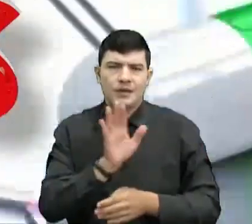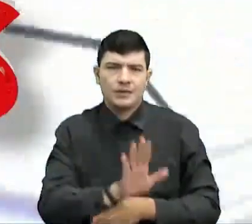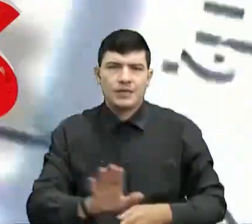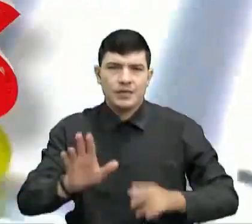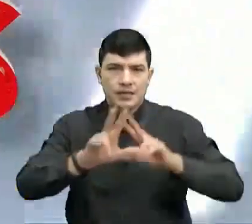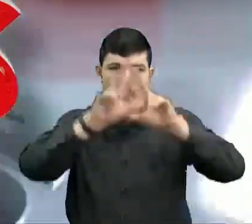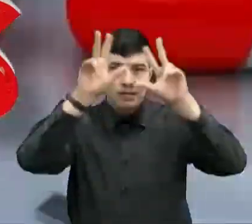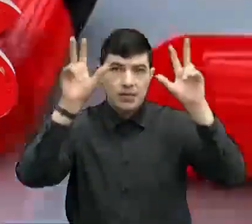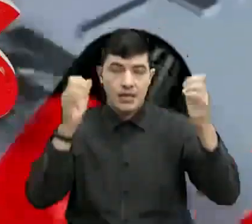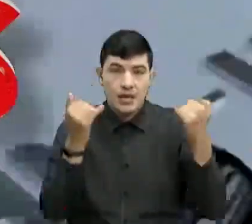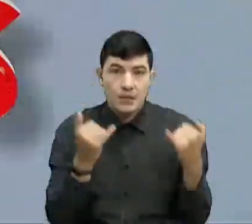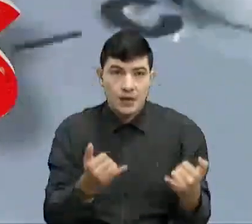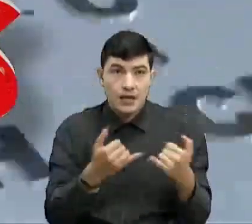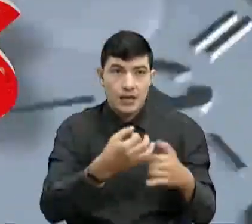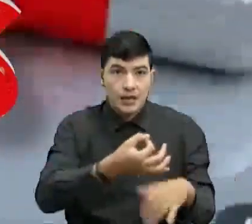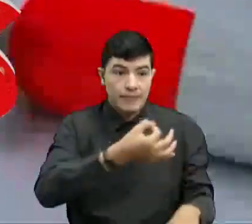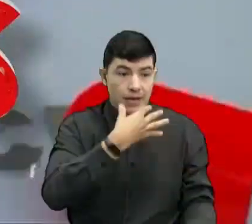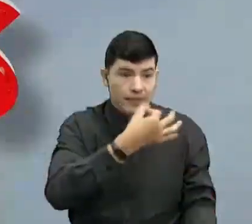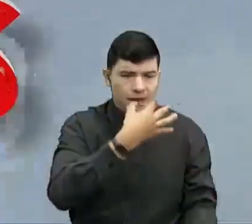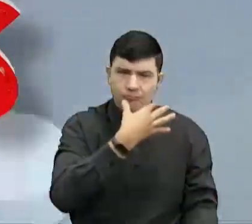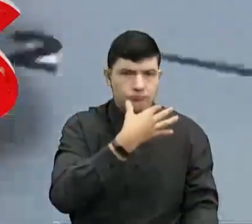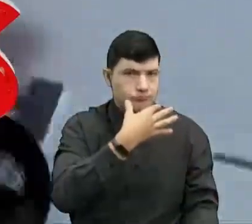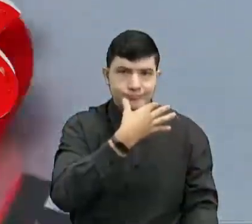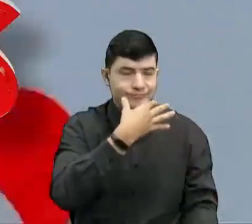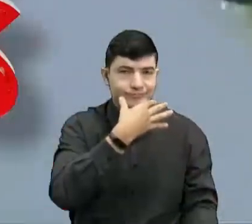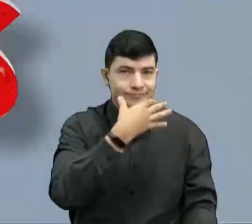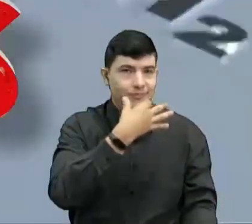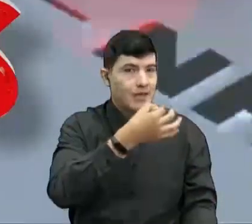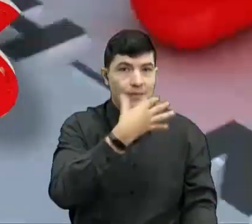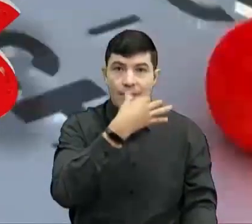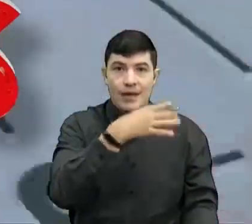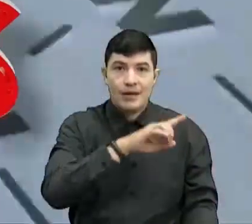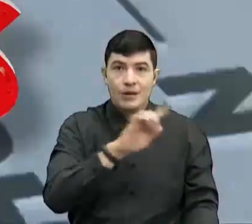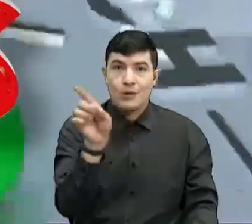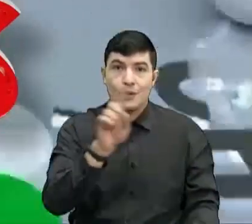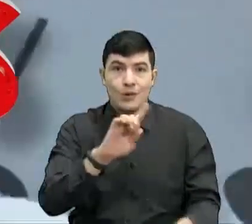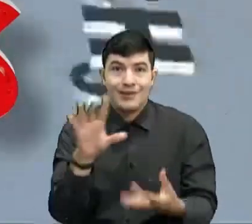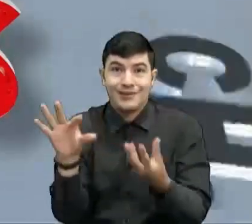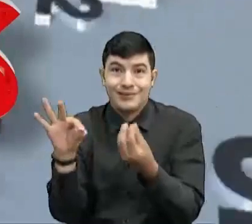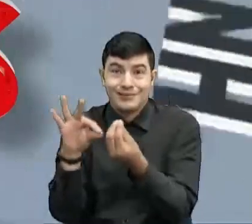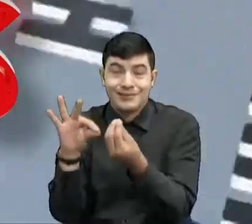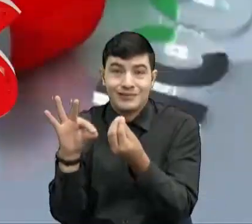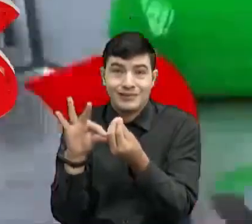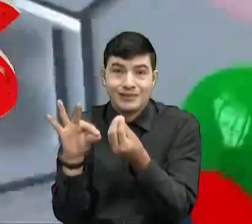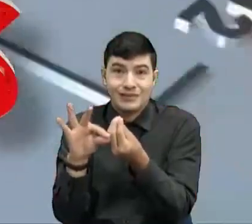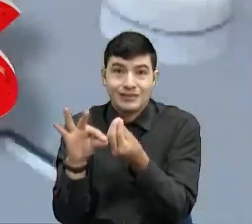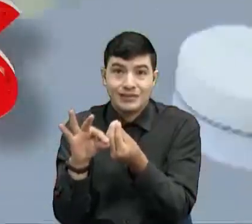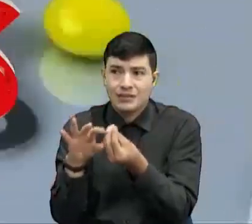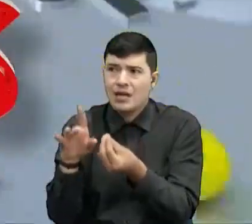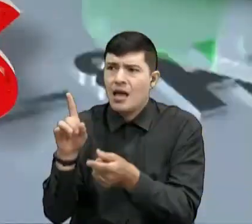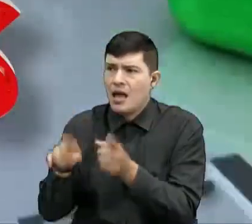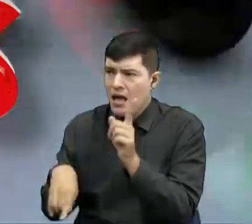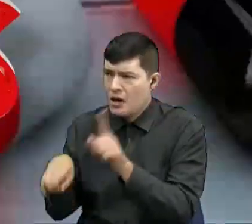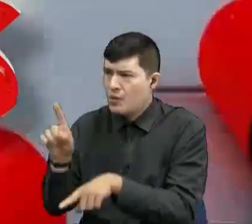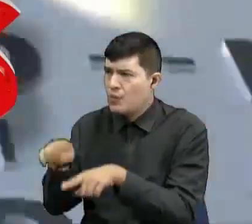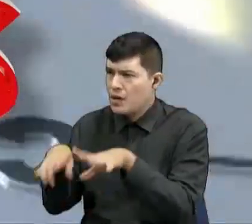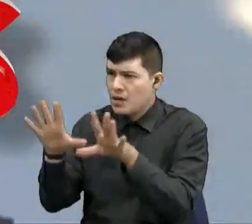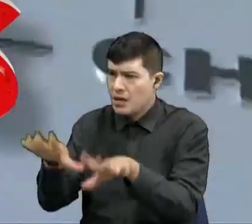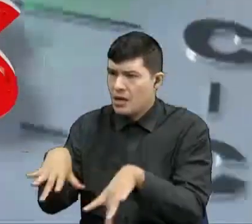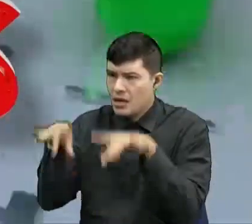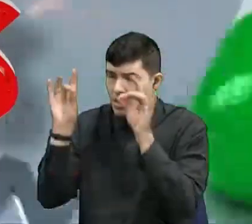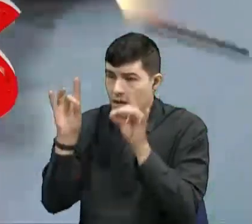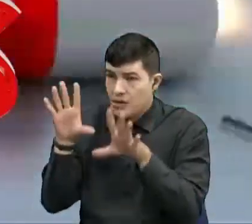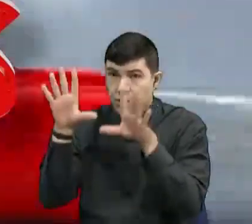en los medicamentos. No, no, los medicamentos no. Sino las drogas. Hay unas sustancias, o también se llaman